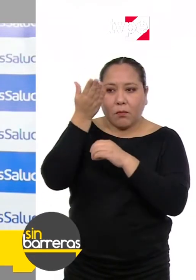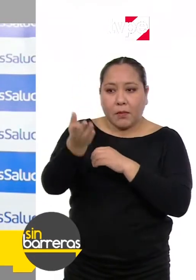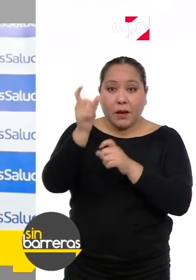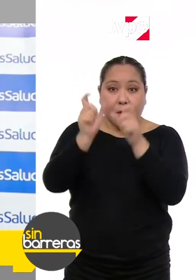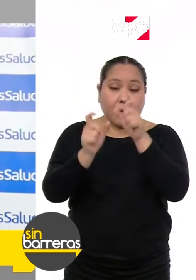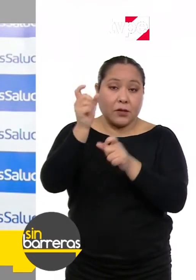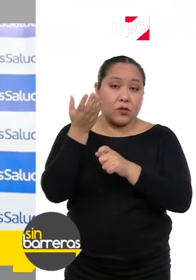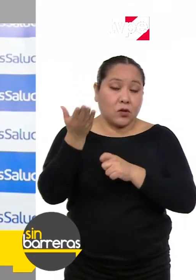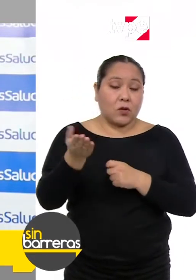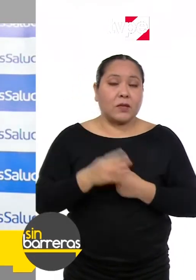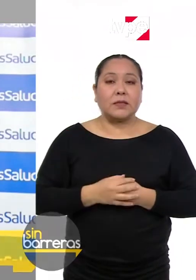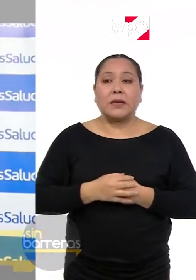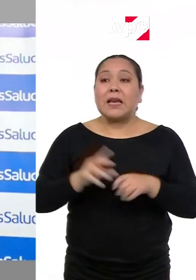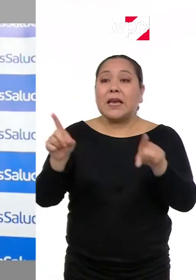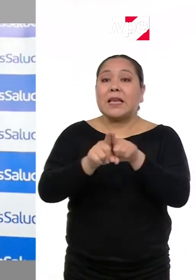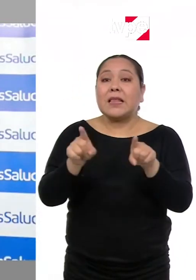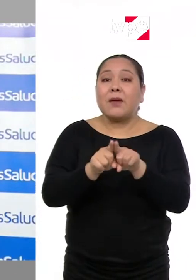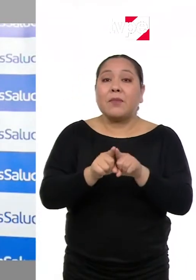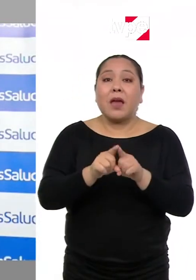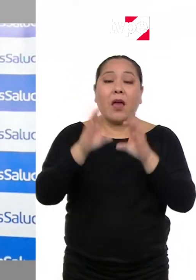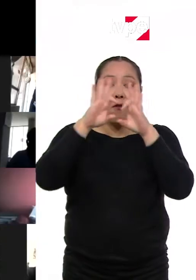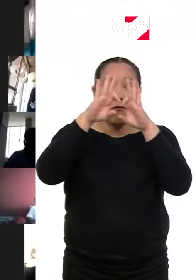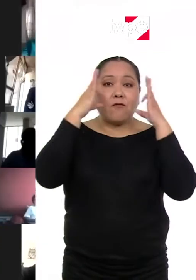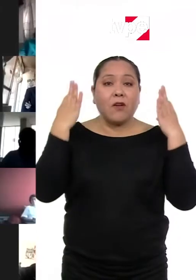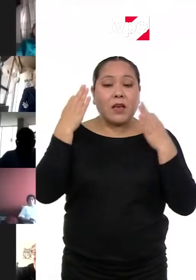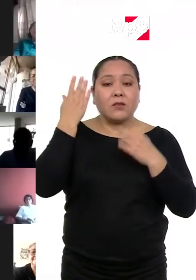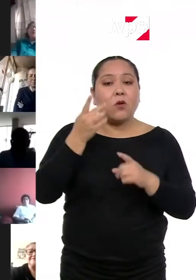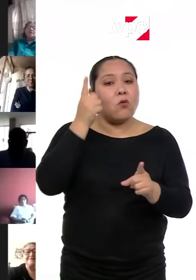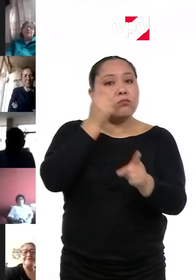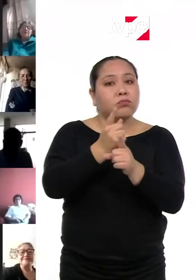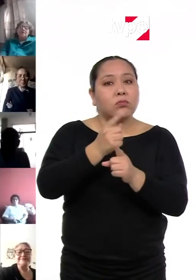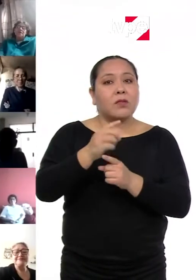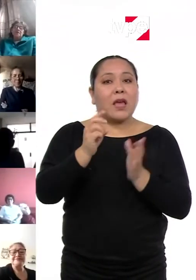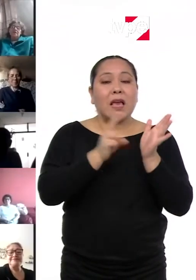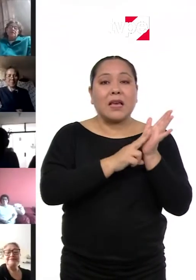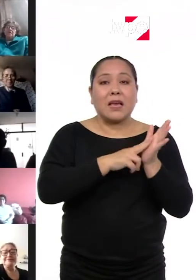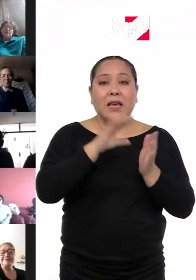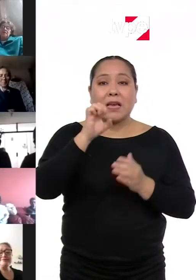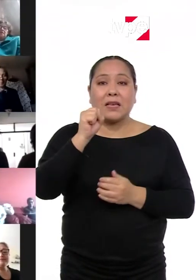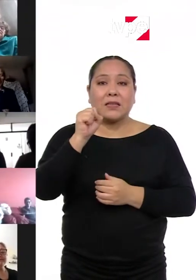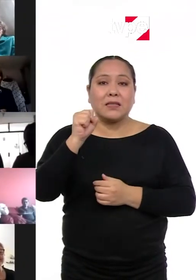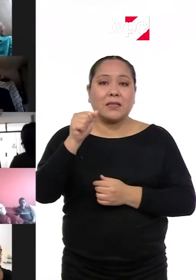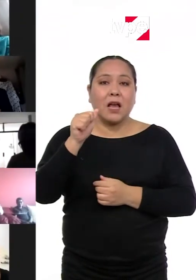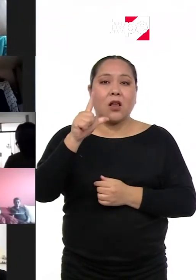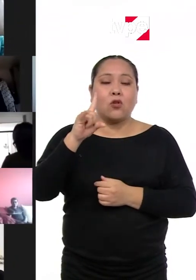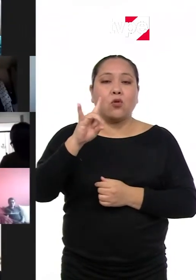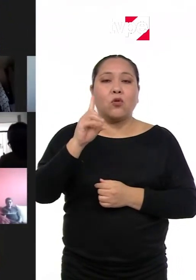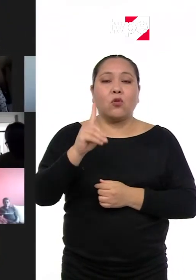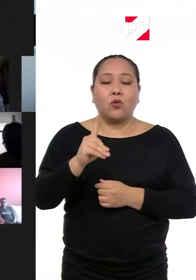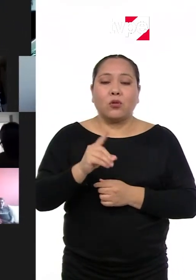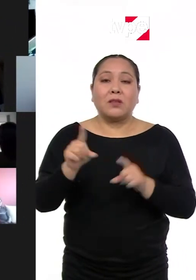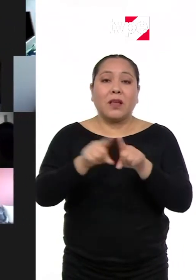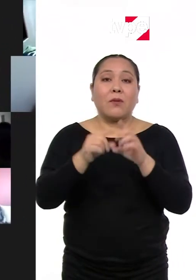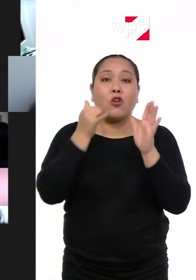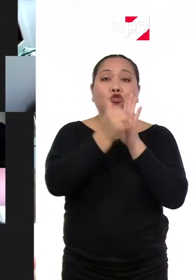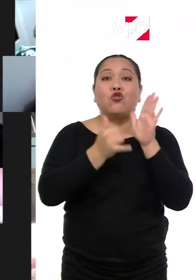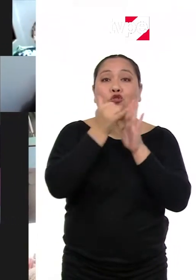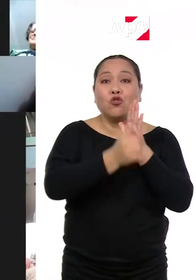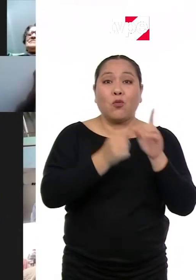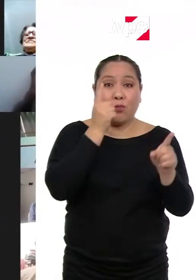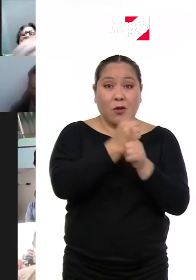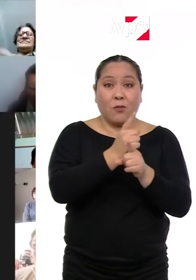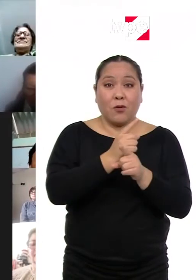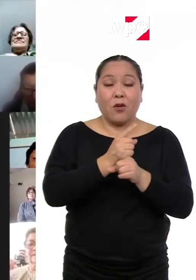a los asegurados. Y también a través del Facebook oficial de salud, al YouTube oficial de salud